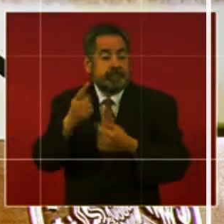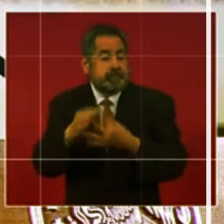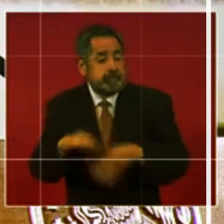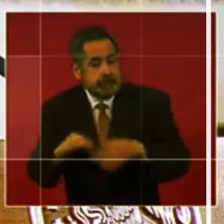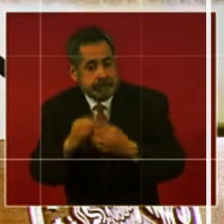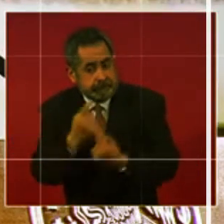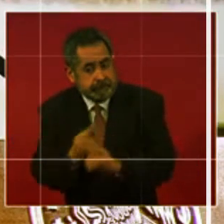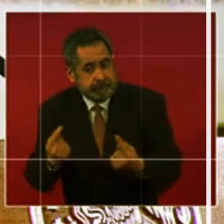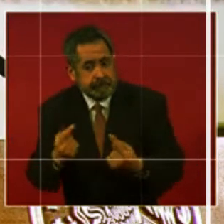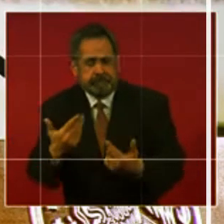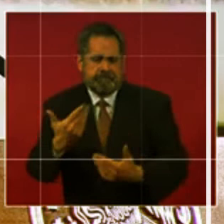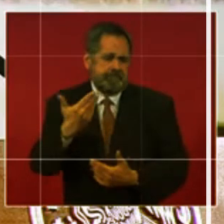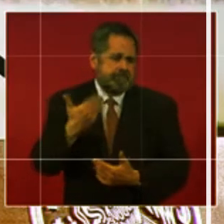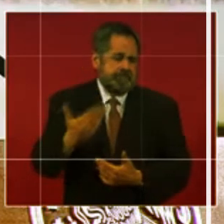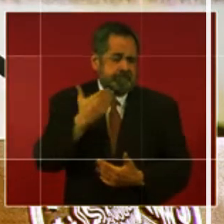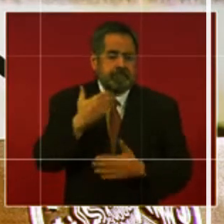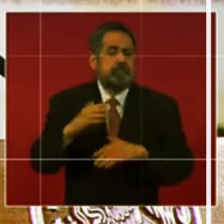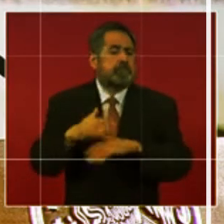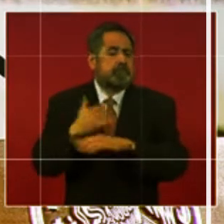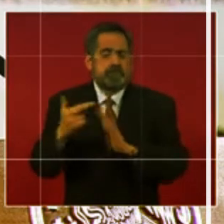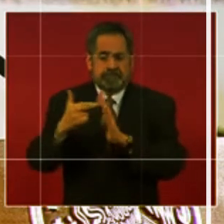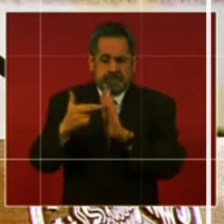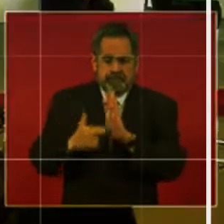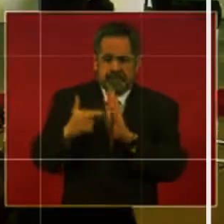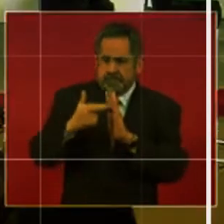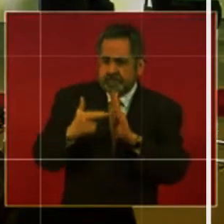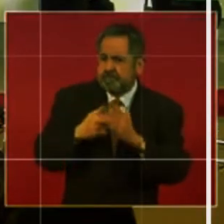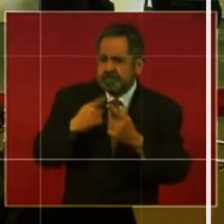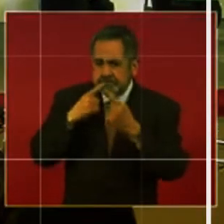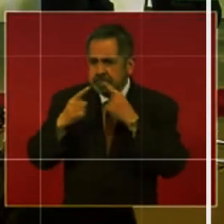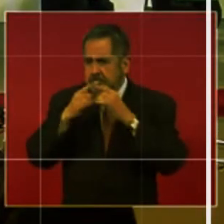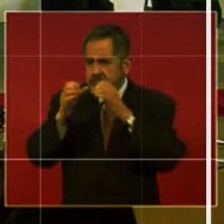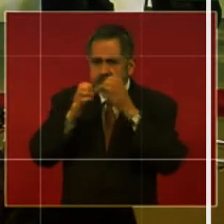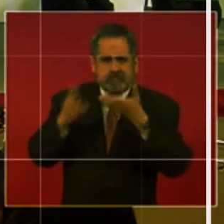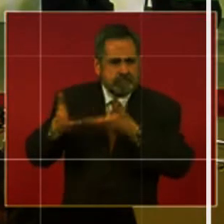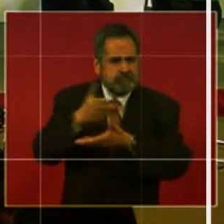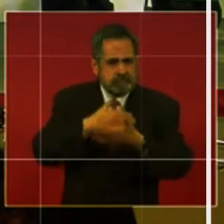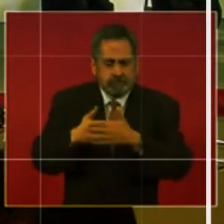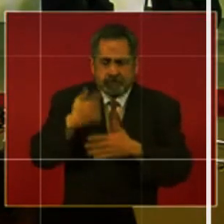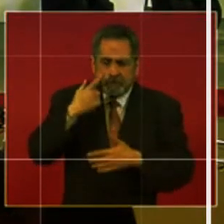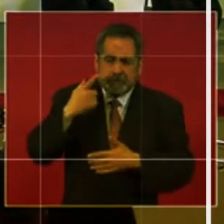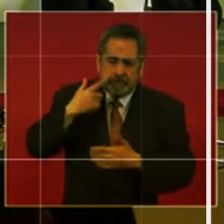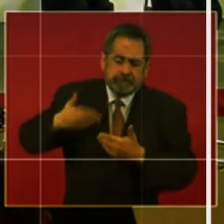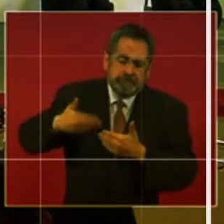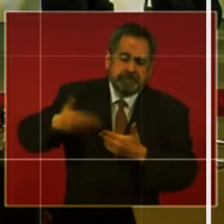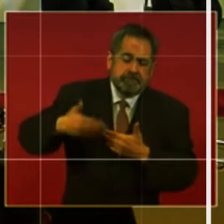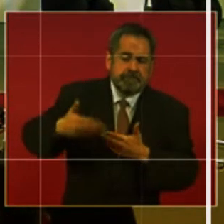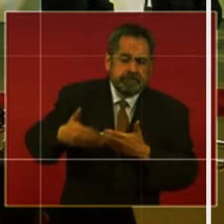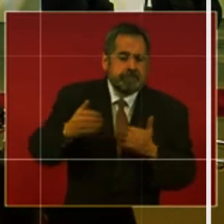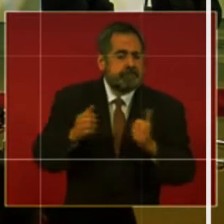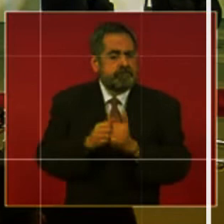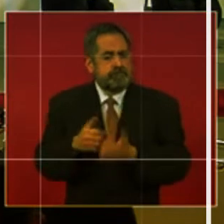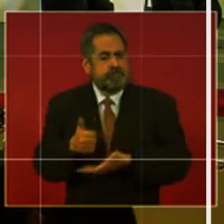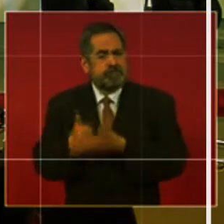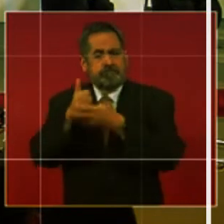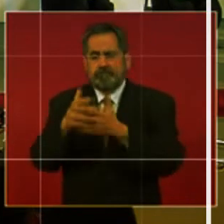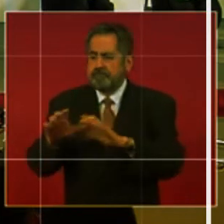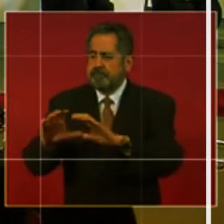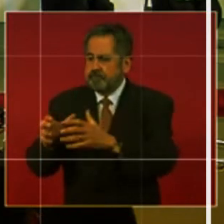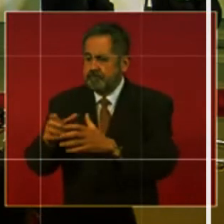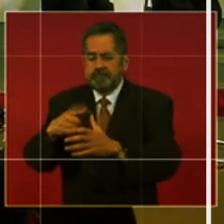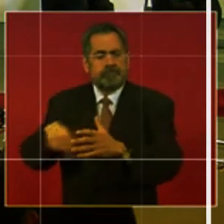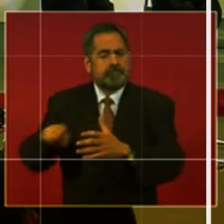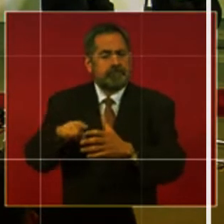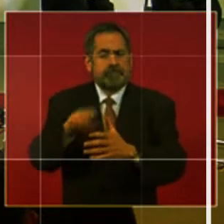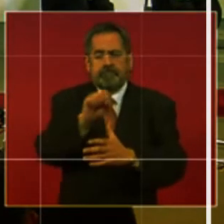porque al llevar el protocolo y dar esta comunicación y ese seguimiento entre una colaboración de sector salud,